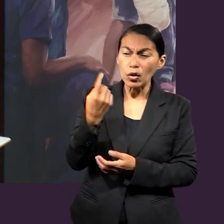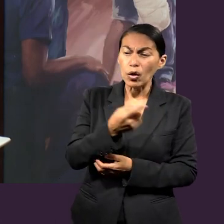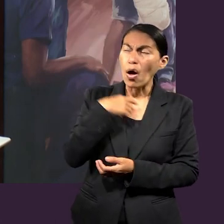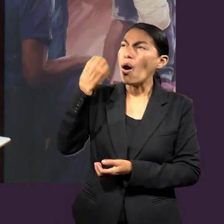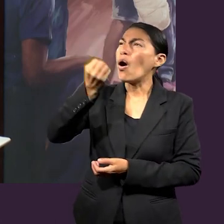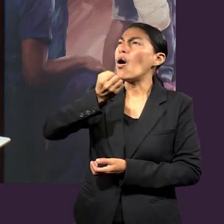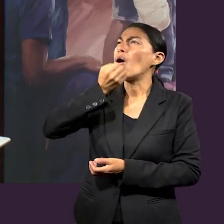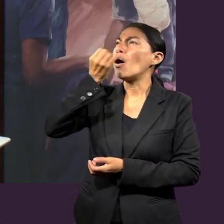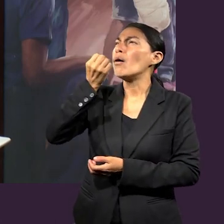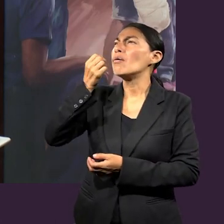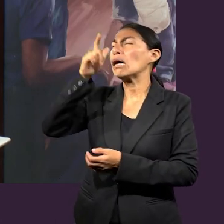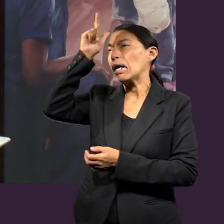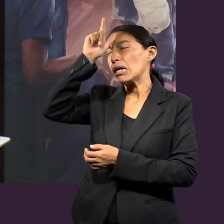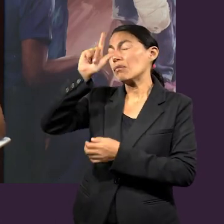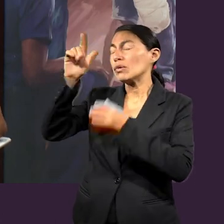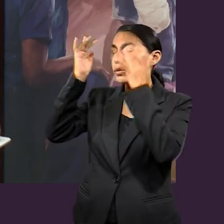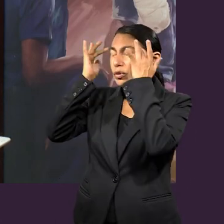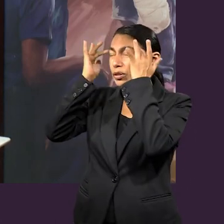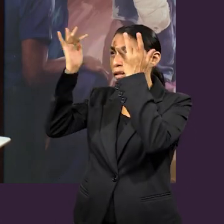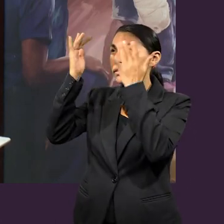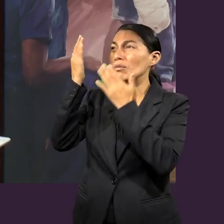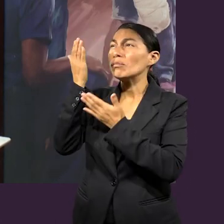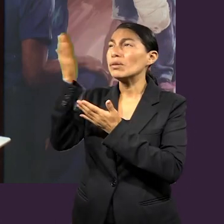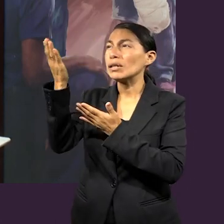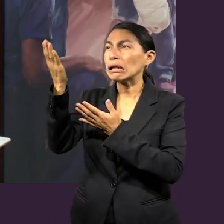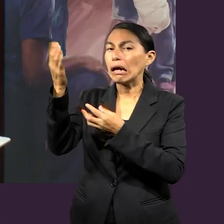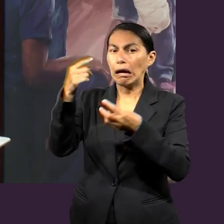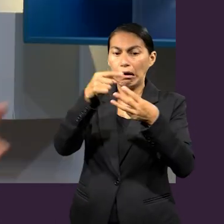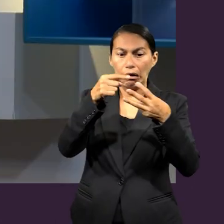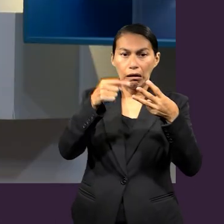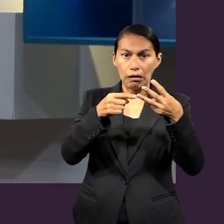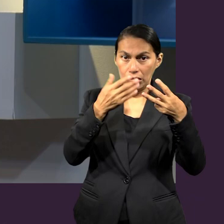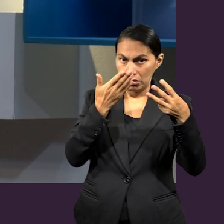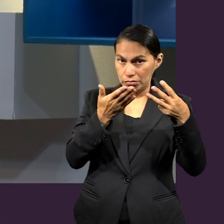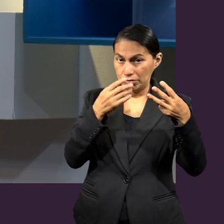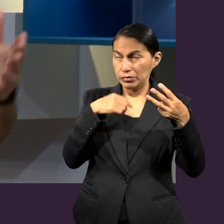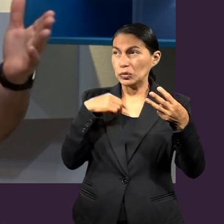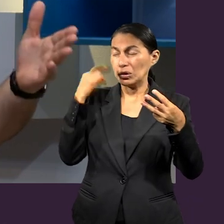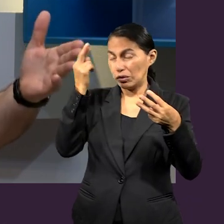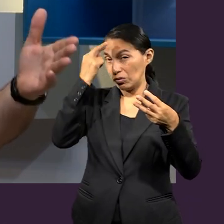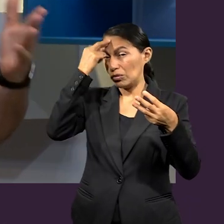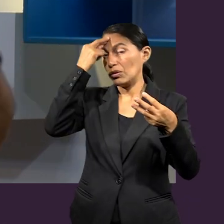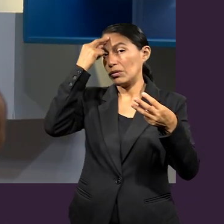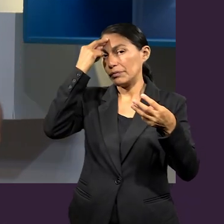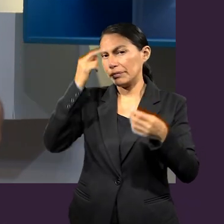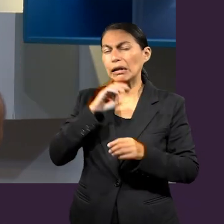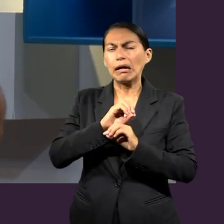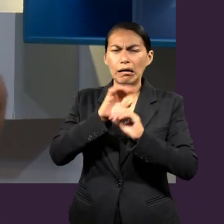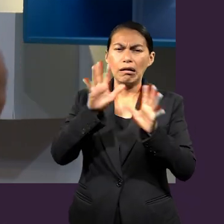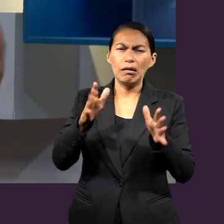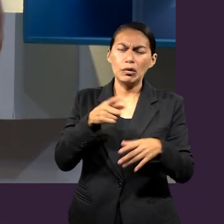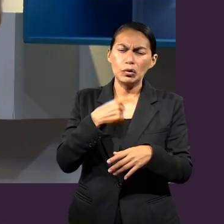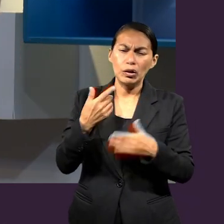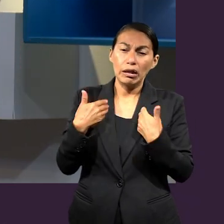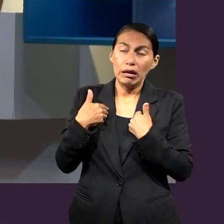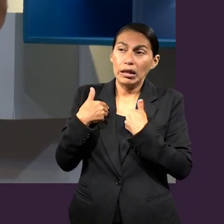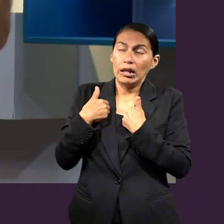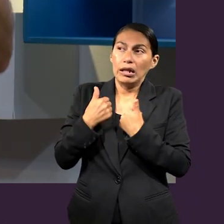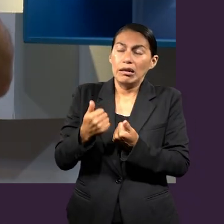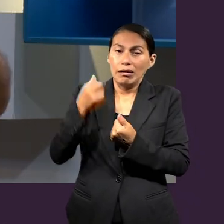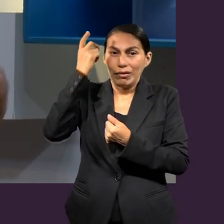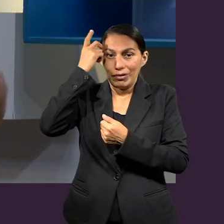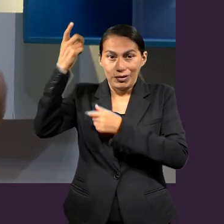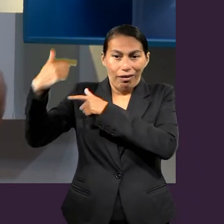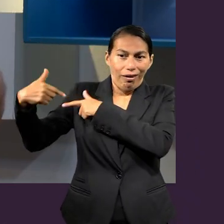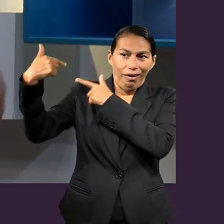al pedir el Espíritu Santo, recordemos estos tres fundamentos para orar. Y entender que somos, no solamente hemos recibido una